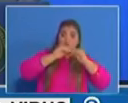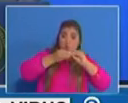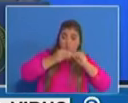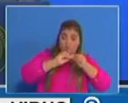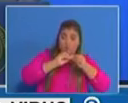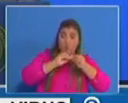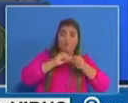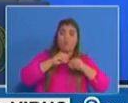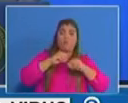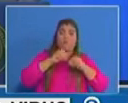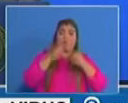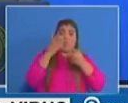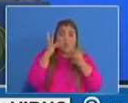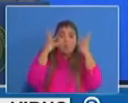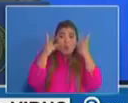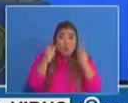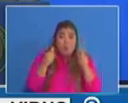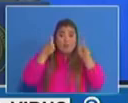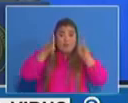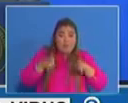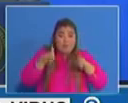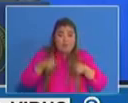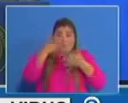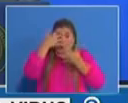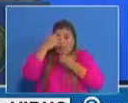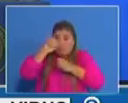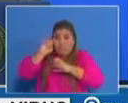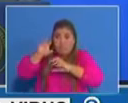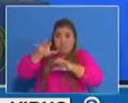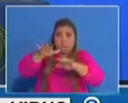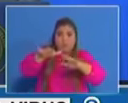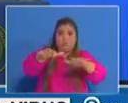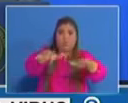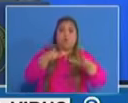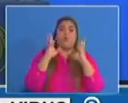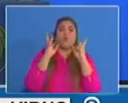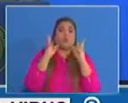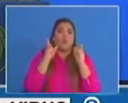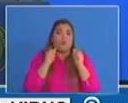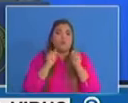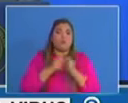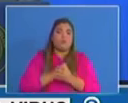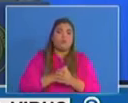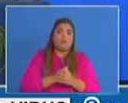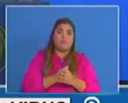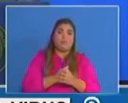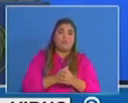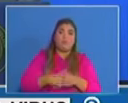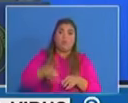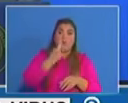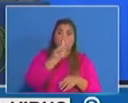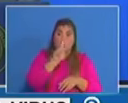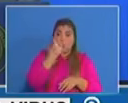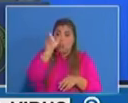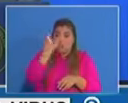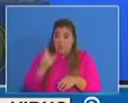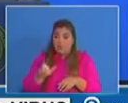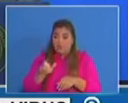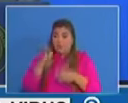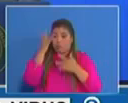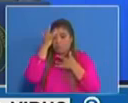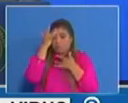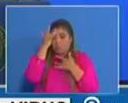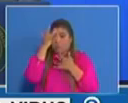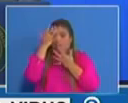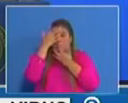es decir, a cuántos casos un caso confirmado puede llegar a contagiar.